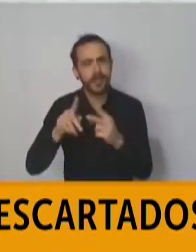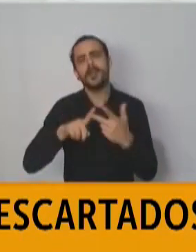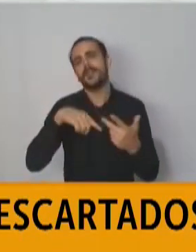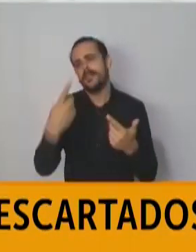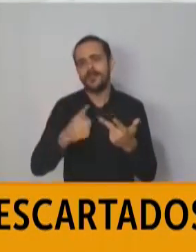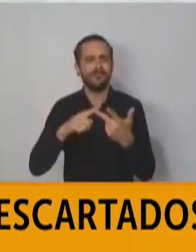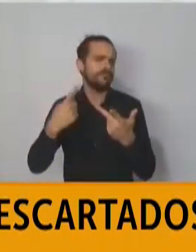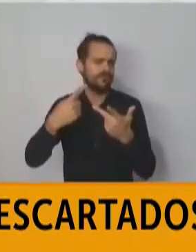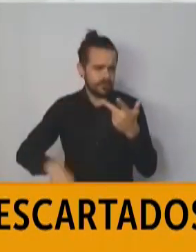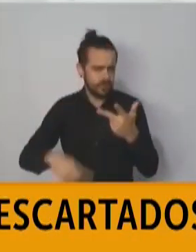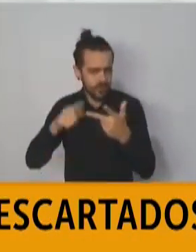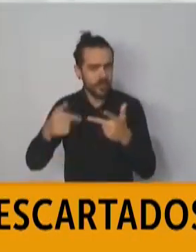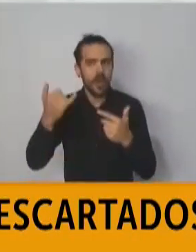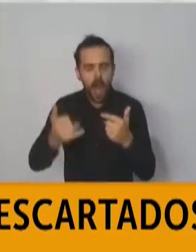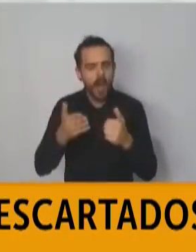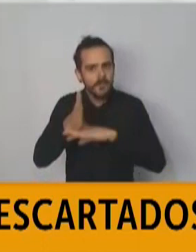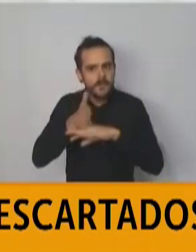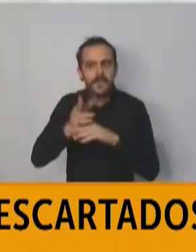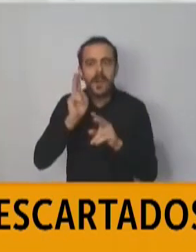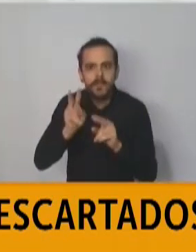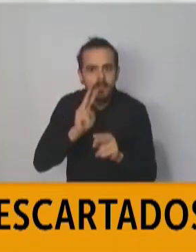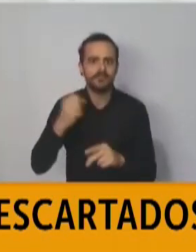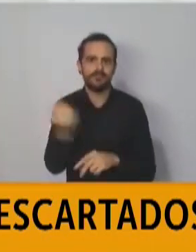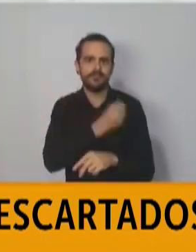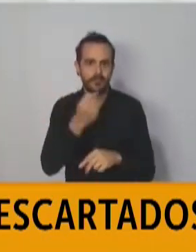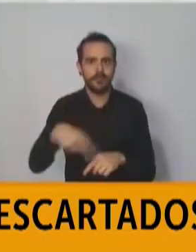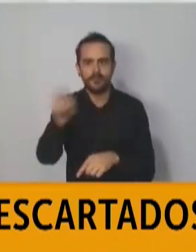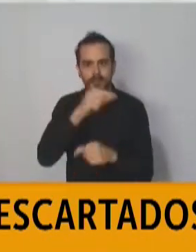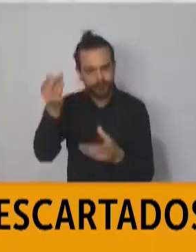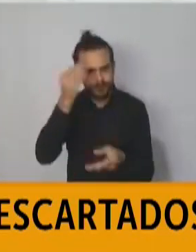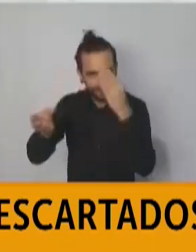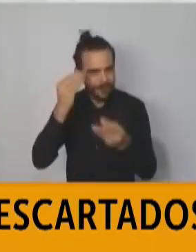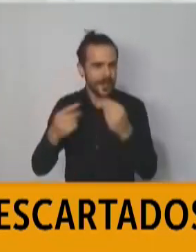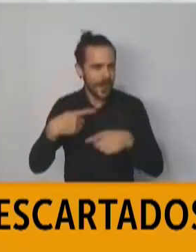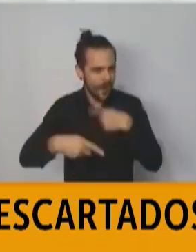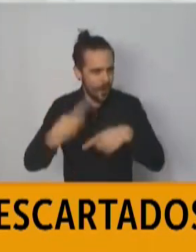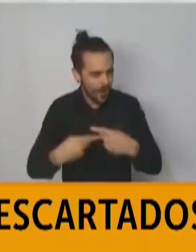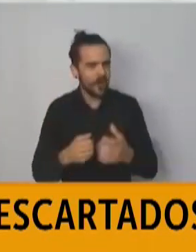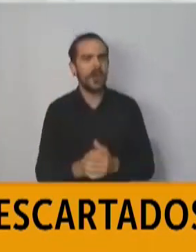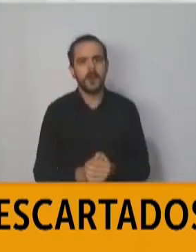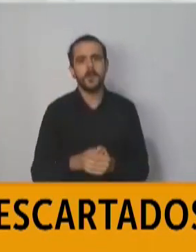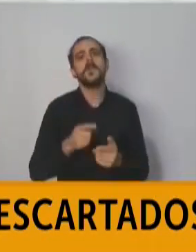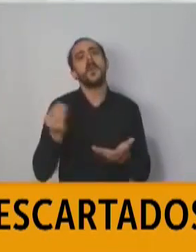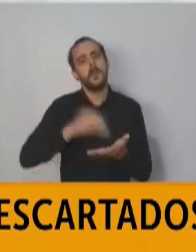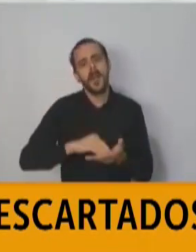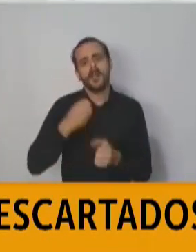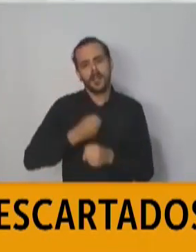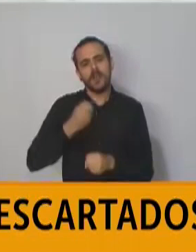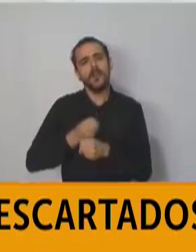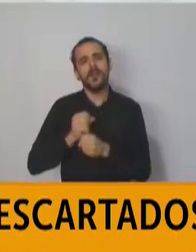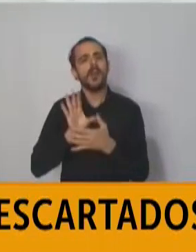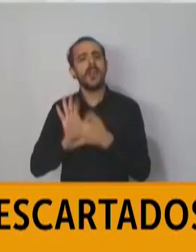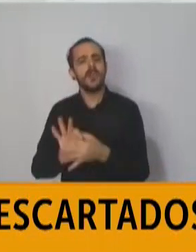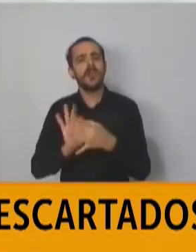Solicitar también un trabajo que venimos realizando a nivel de cada departamento, un trabajo con juntas de gobiernos y comunas,